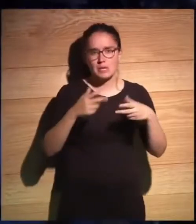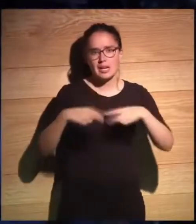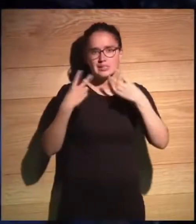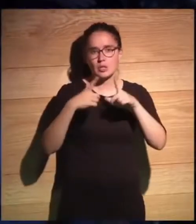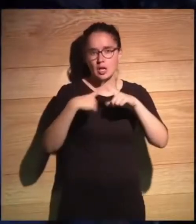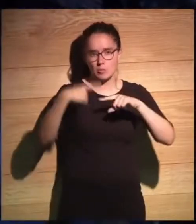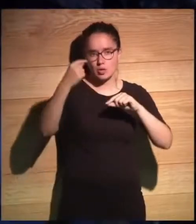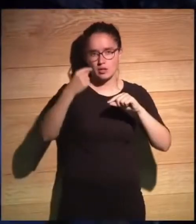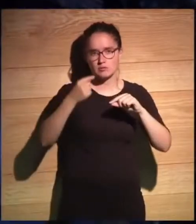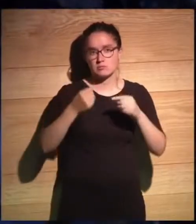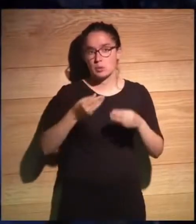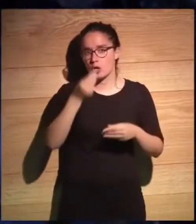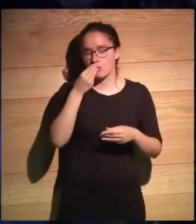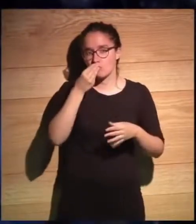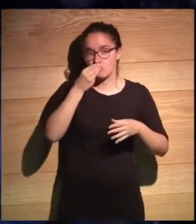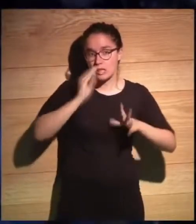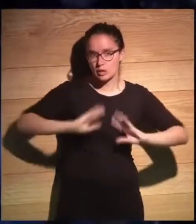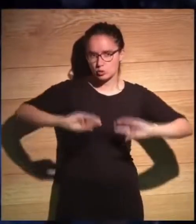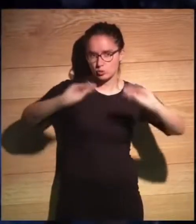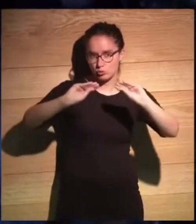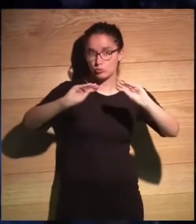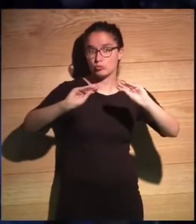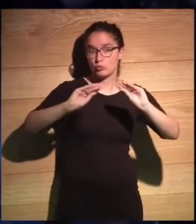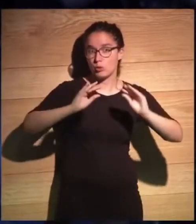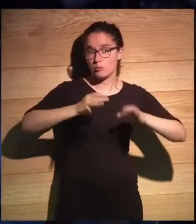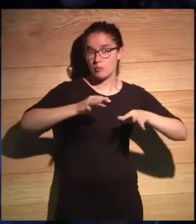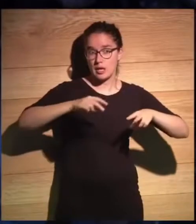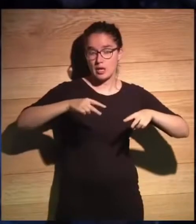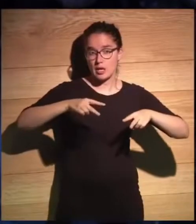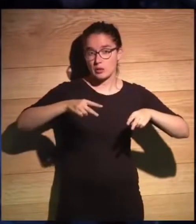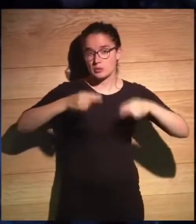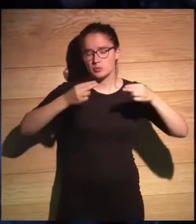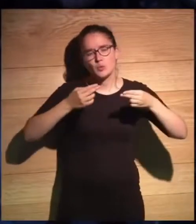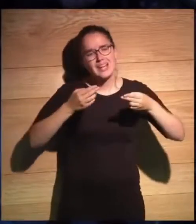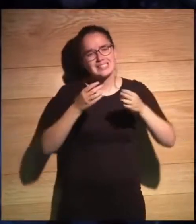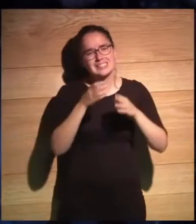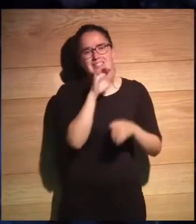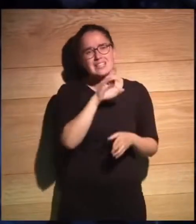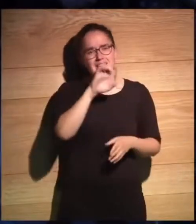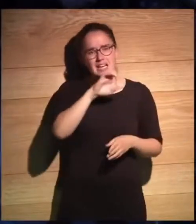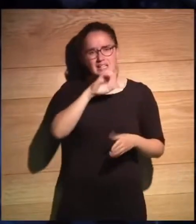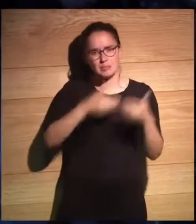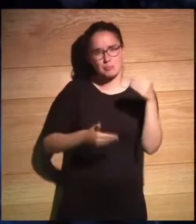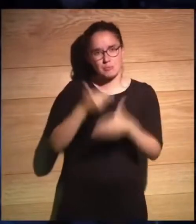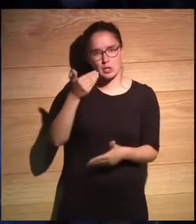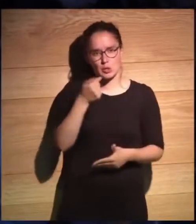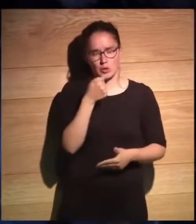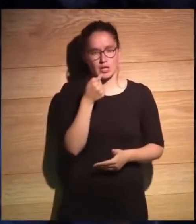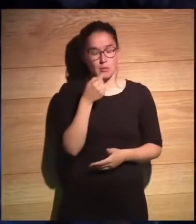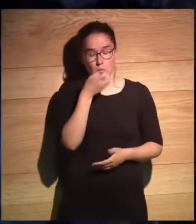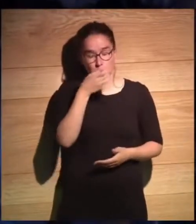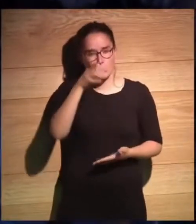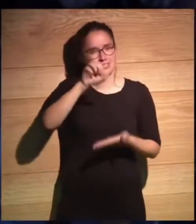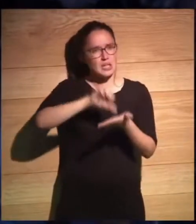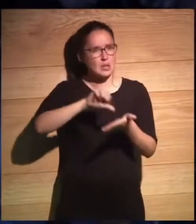sushi y salieron unas críticas en el periódico y decía, bueno, esta